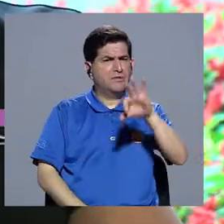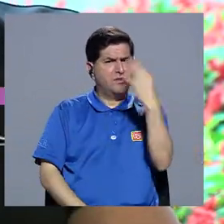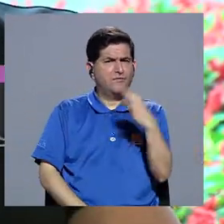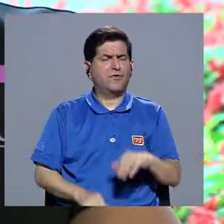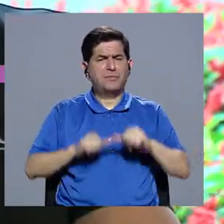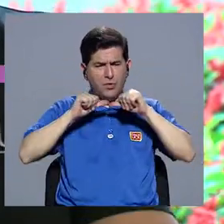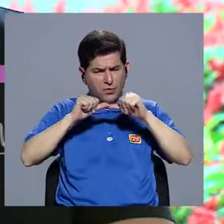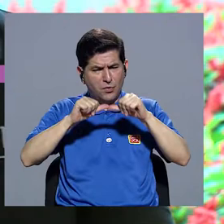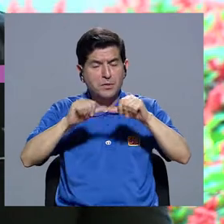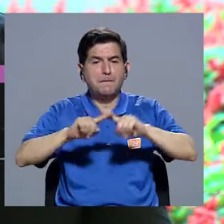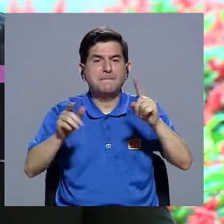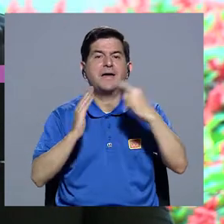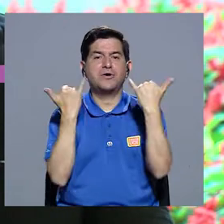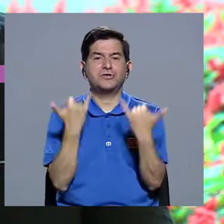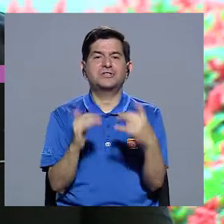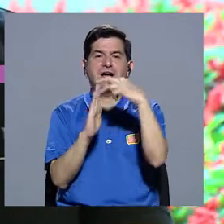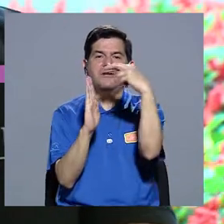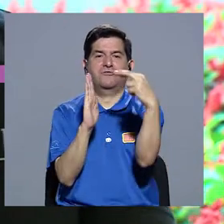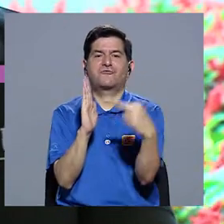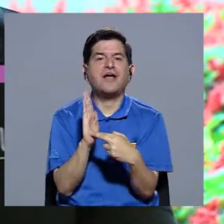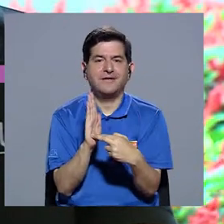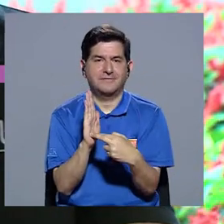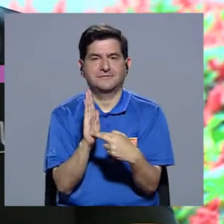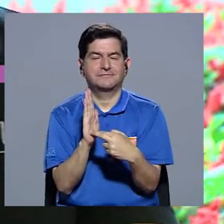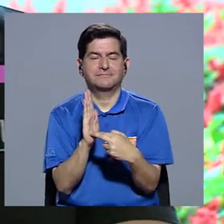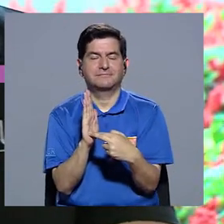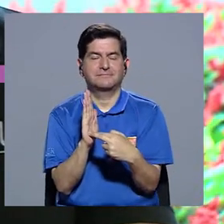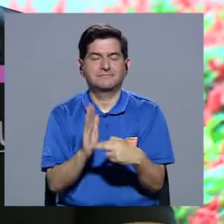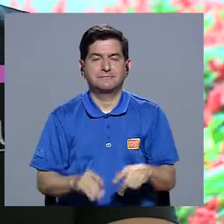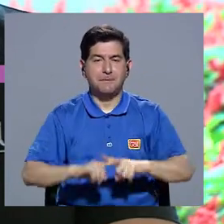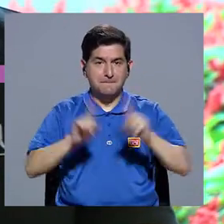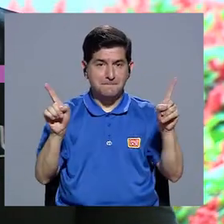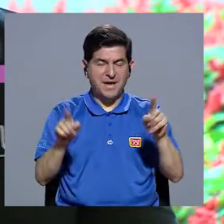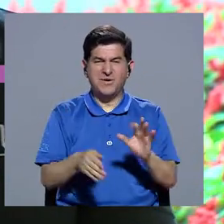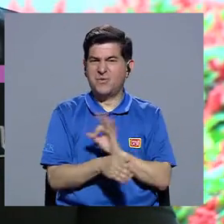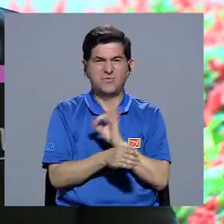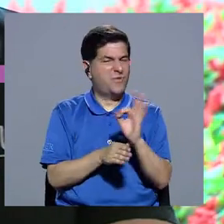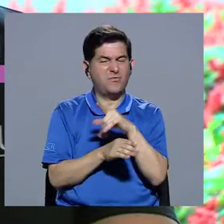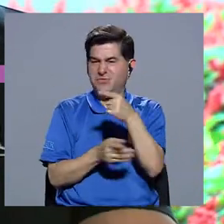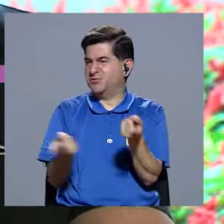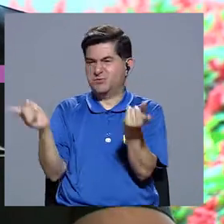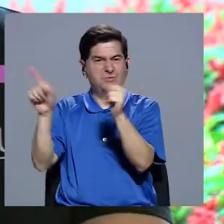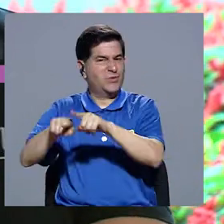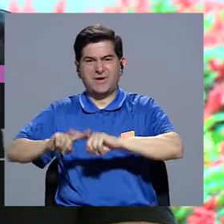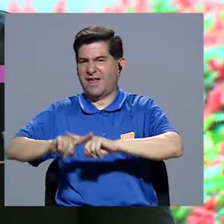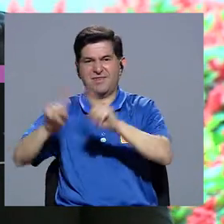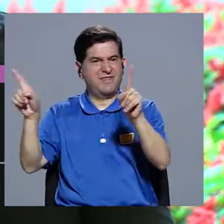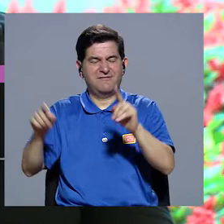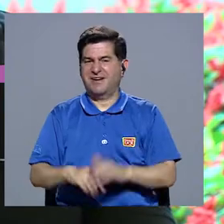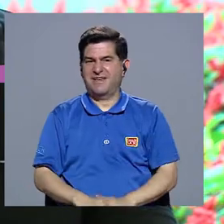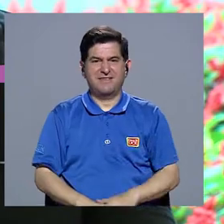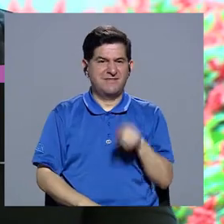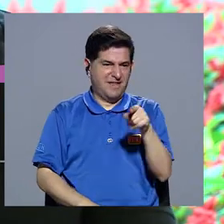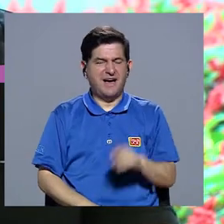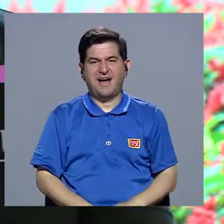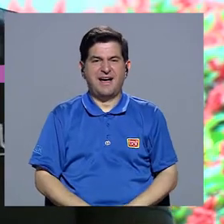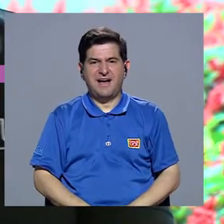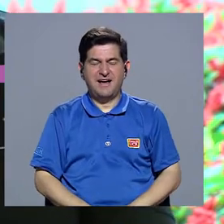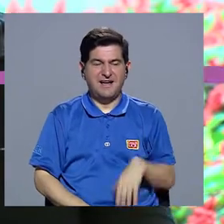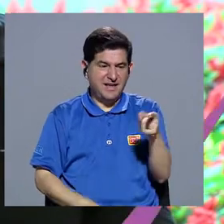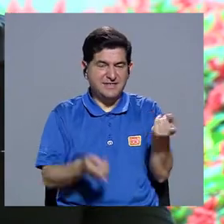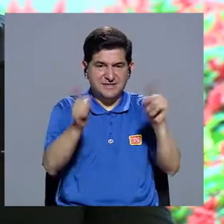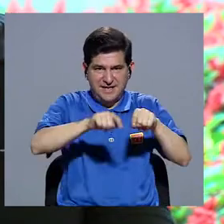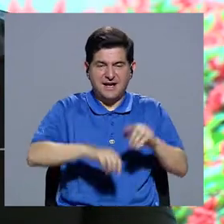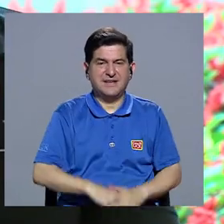sistematizada igual, pero reglamentaria, o ya hay reglas, pero eso no funcionaría en este caso, digamos que es diferente a lo que es ejercicio. Ejercicio es,